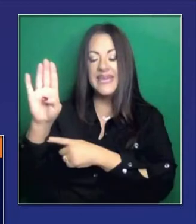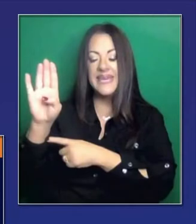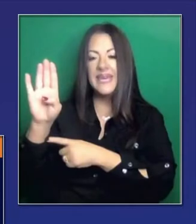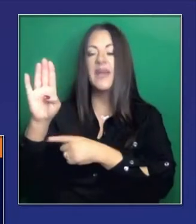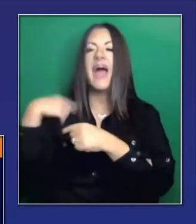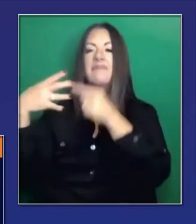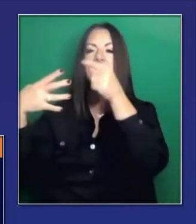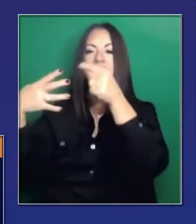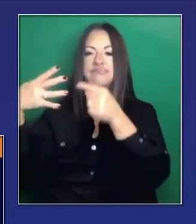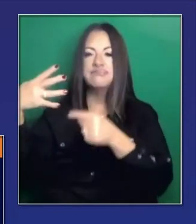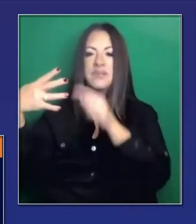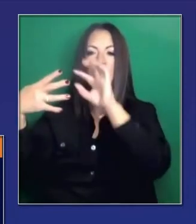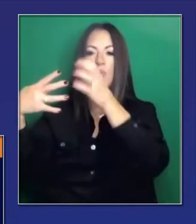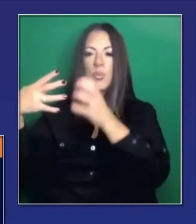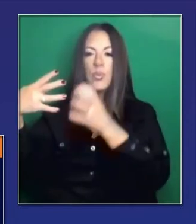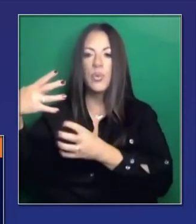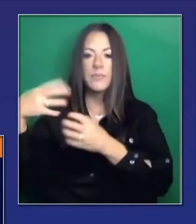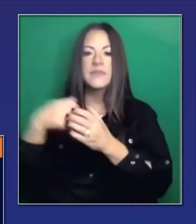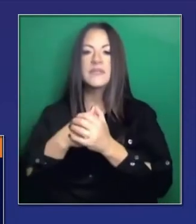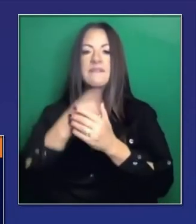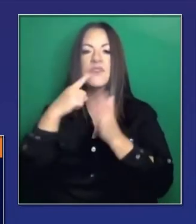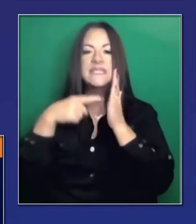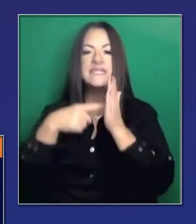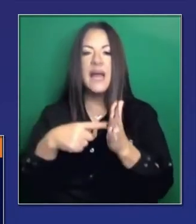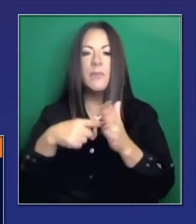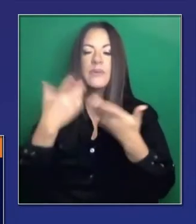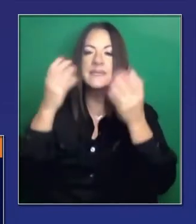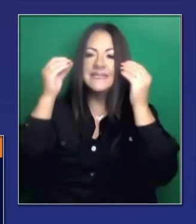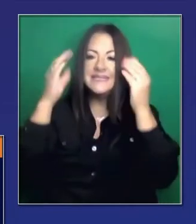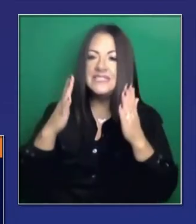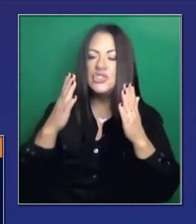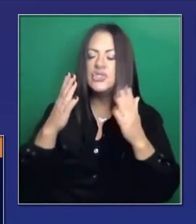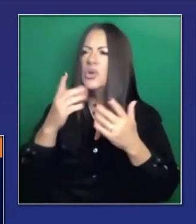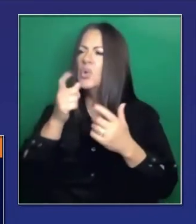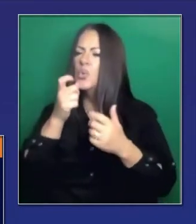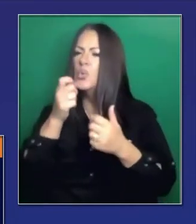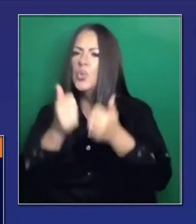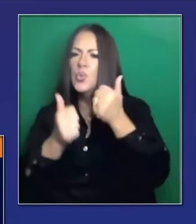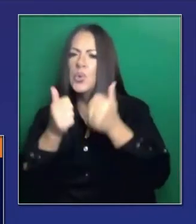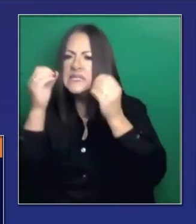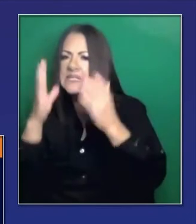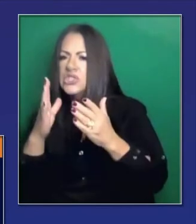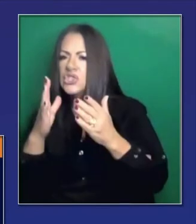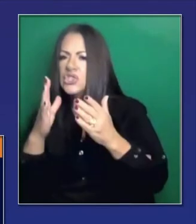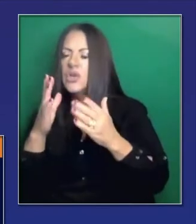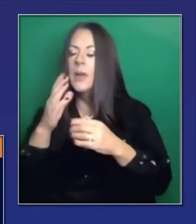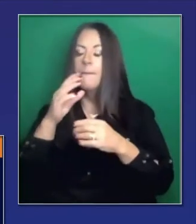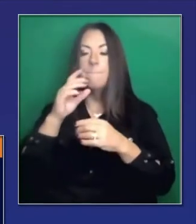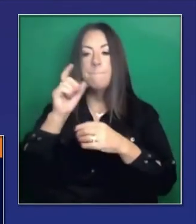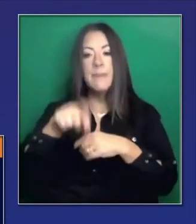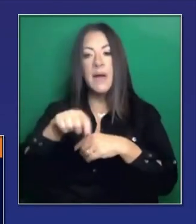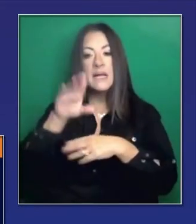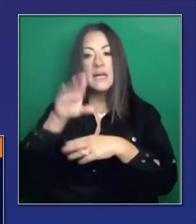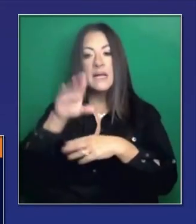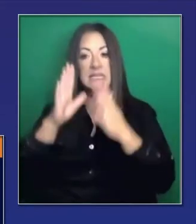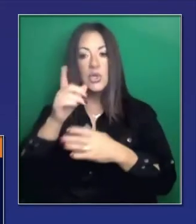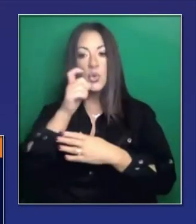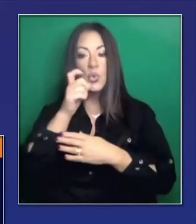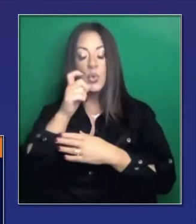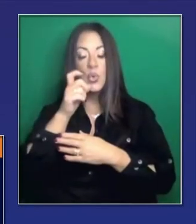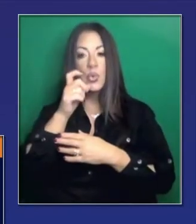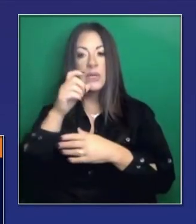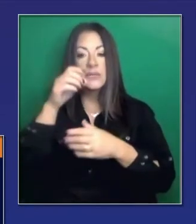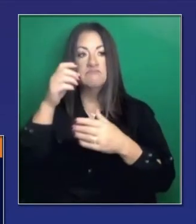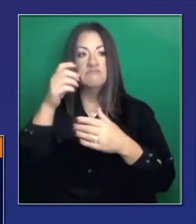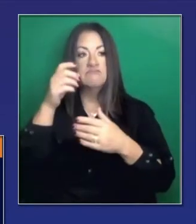75 años o mayores, trabajadores en educación, maestros. Pero, ¿cuál es la prioridad para ellos? Los que están dando instrucción en persona o